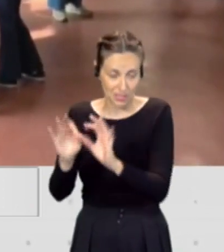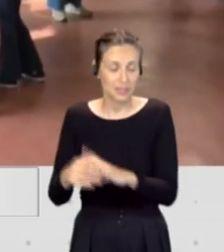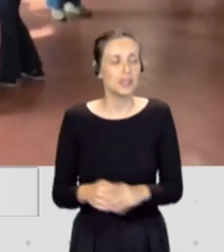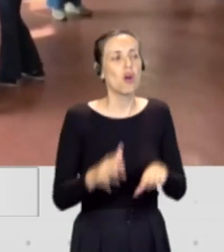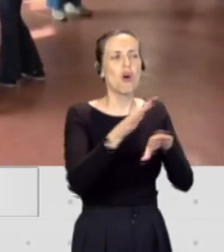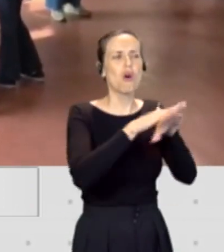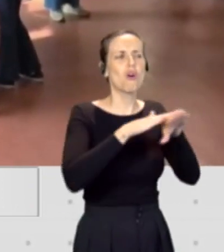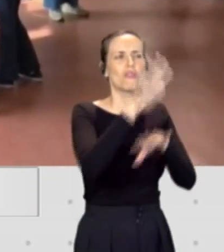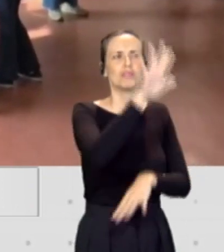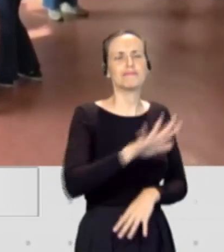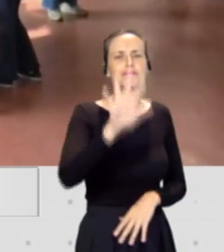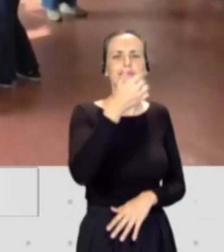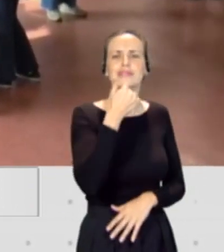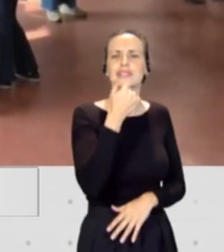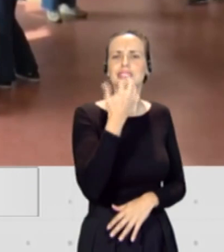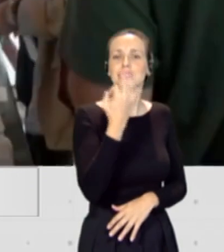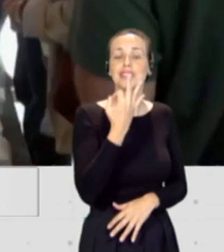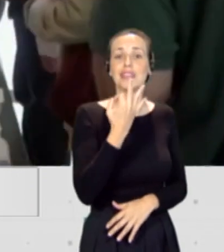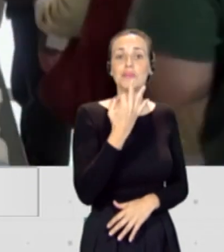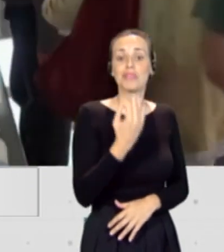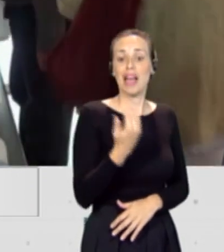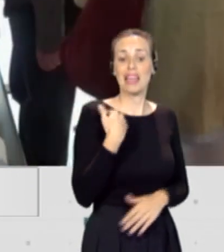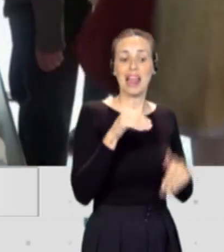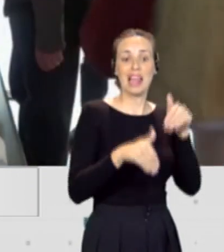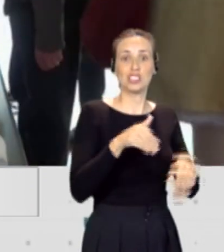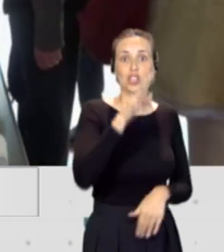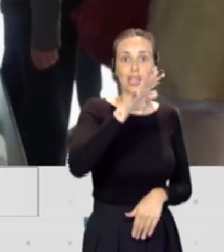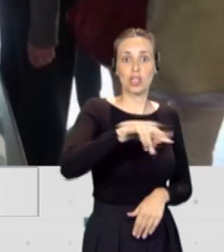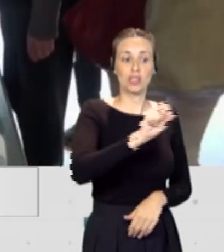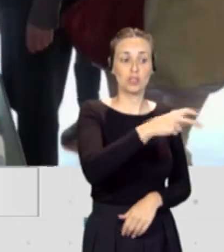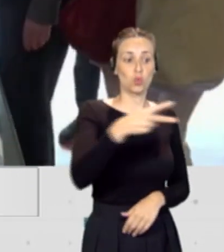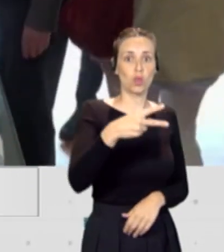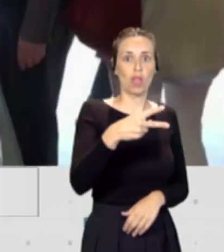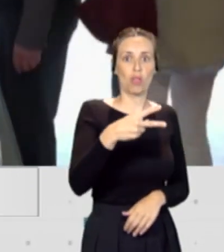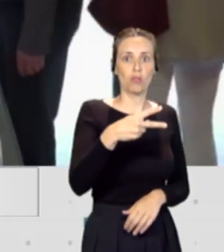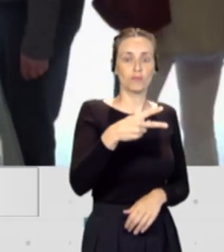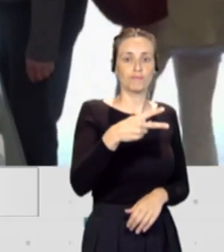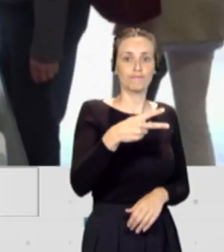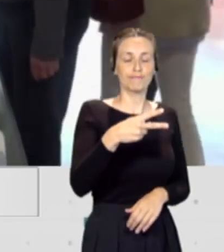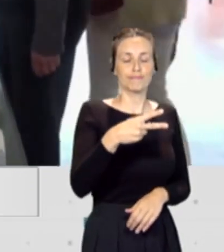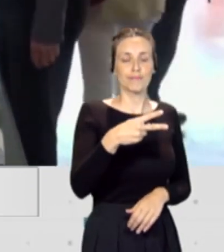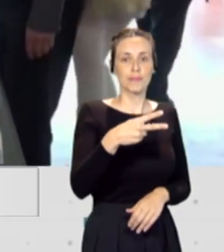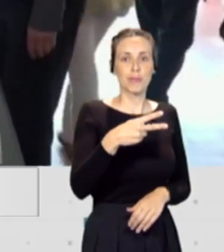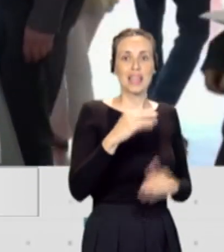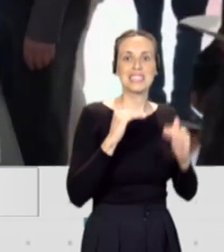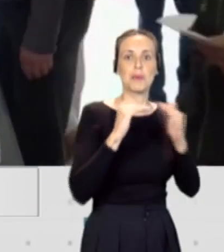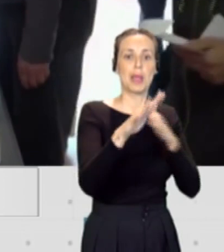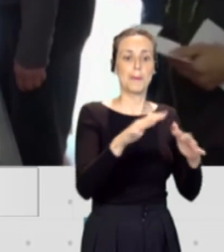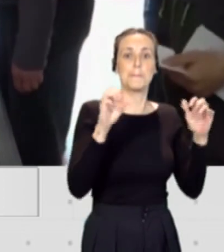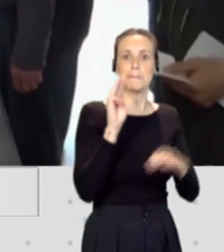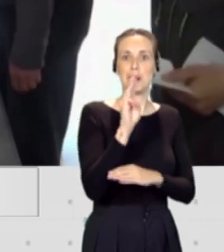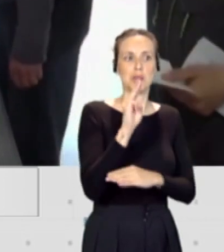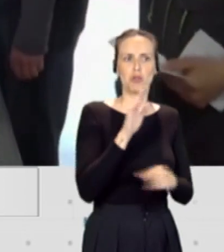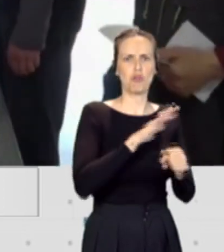El gobierno central dice que los resultados de las elecciones de anoche en Cataluña no van a influir en la estabilidad parlamentaria en el